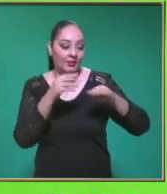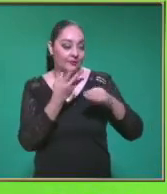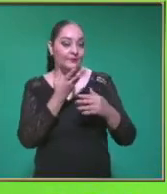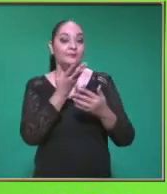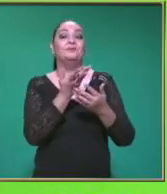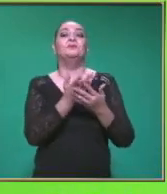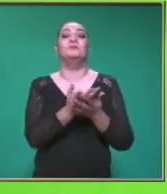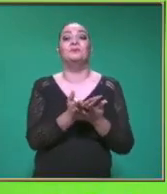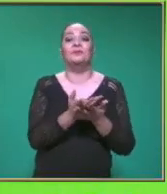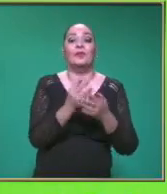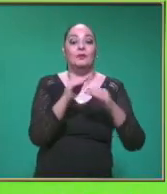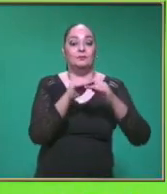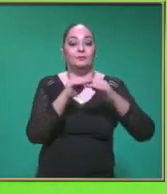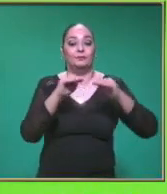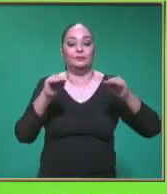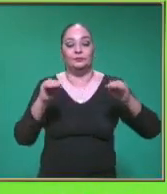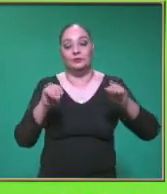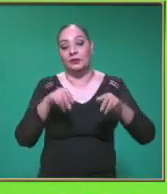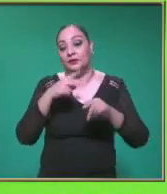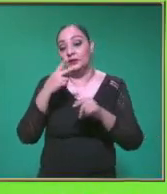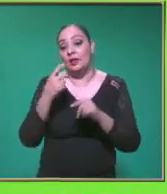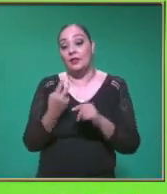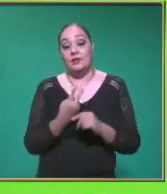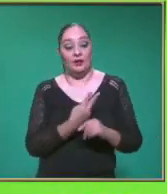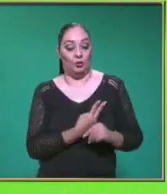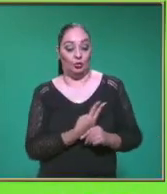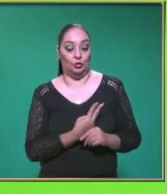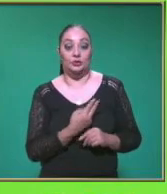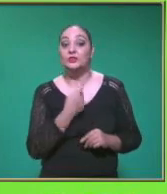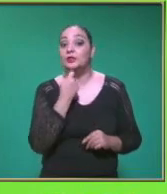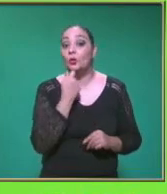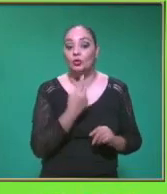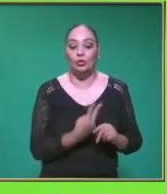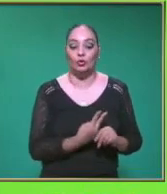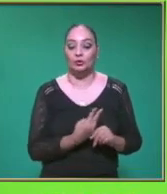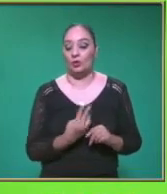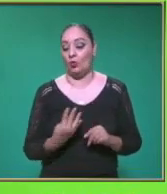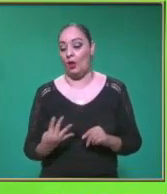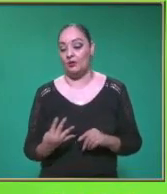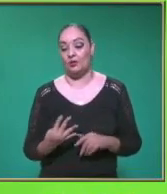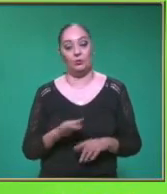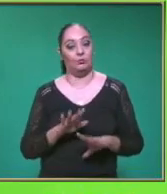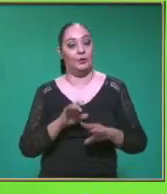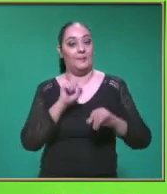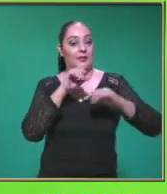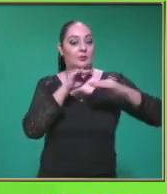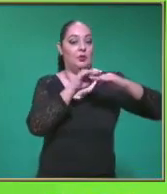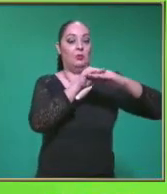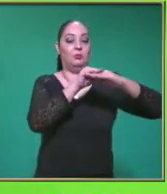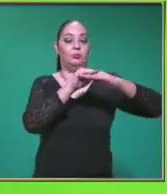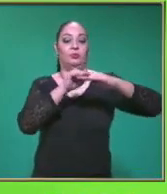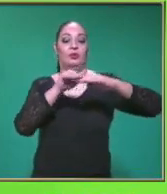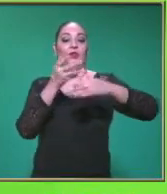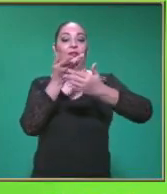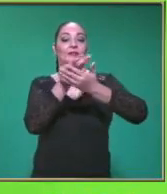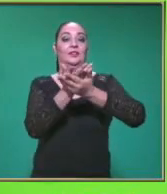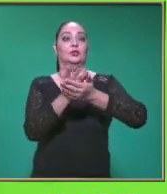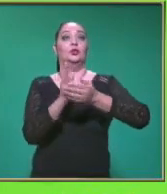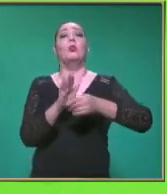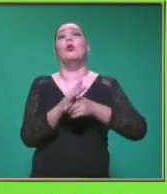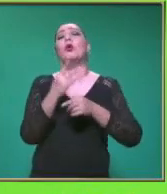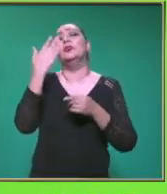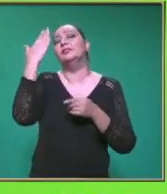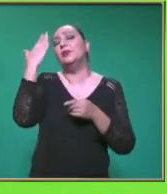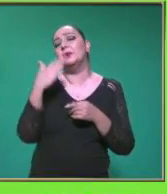Durante el segundo dos Al cuatro Permanece en reposo ¿Cómo lo sabemos? Porque al graficar